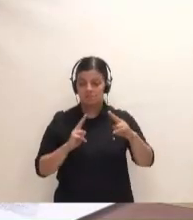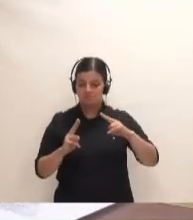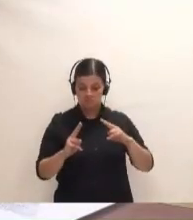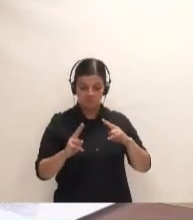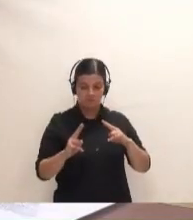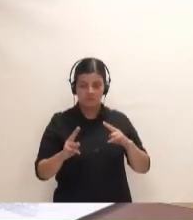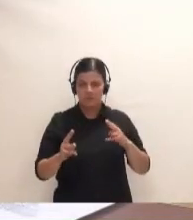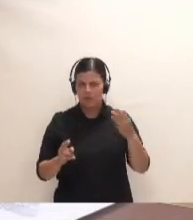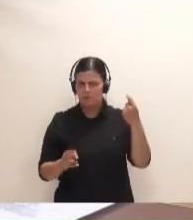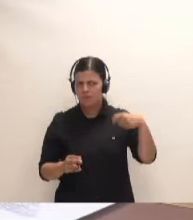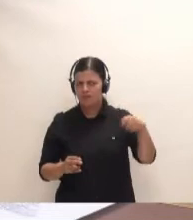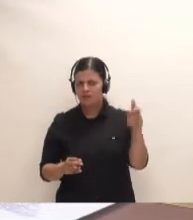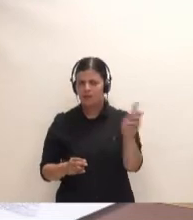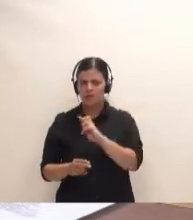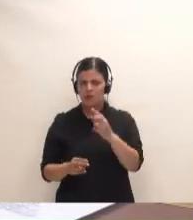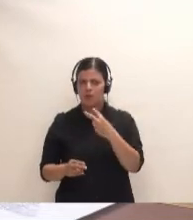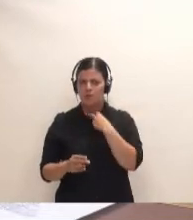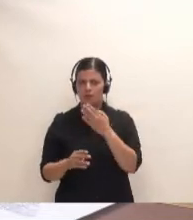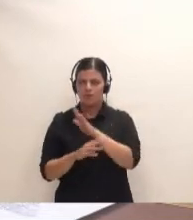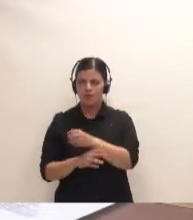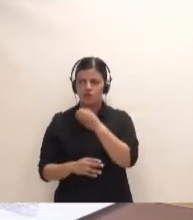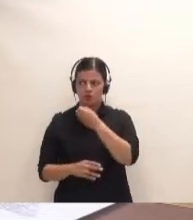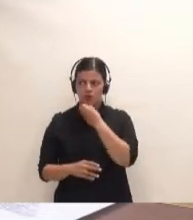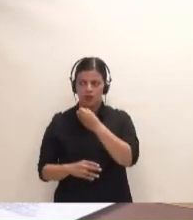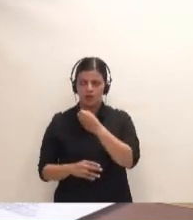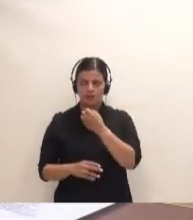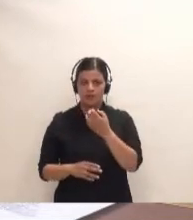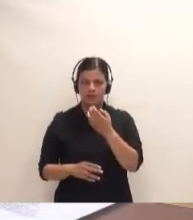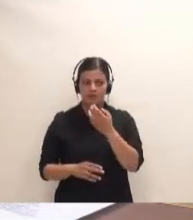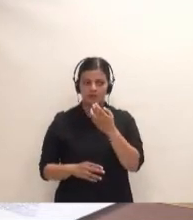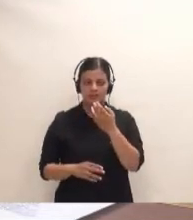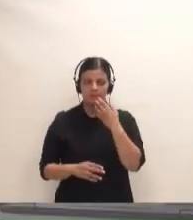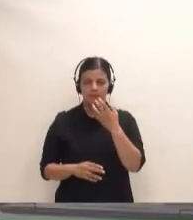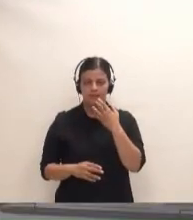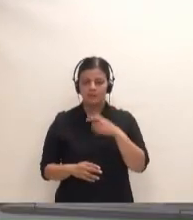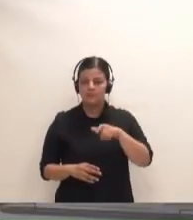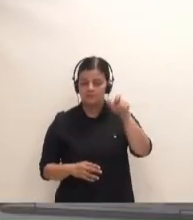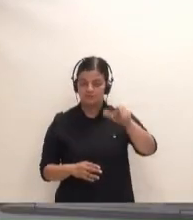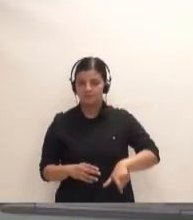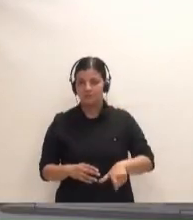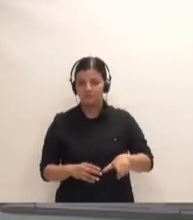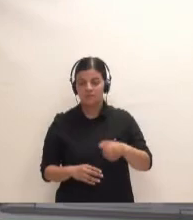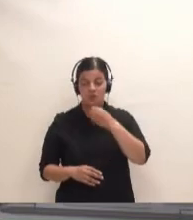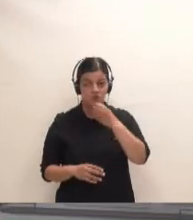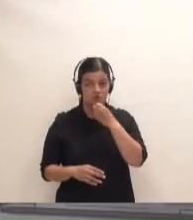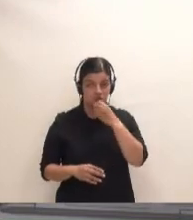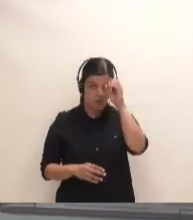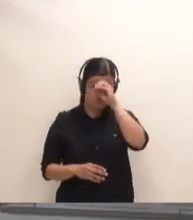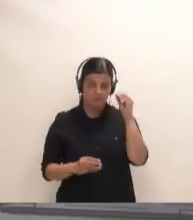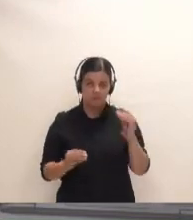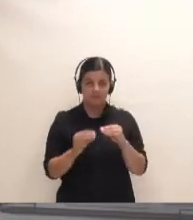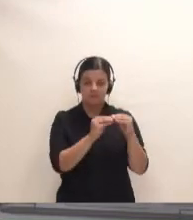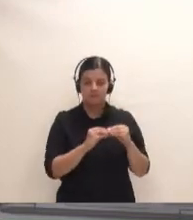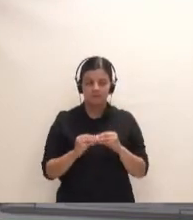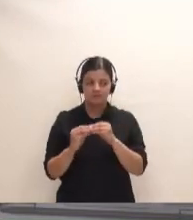no la ha dado el presidente, sino a la portavoz del Grupo Socialista, es la que tiene la posición del PSOE. Bueno, yo creo que, frente